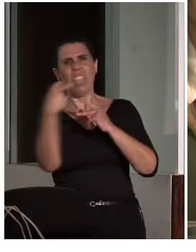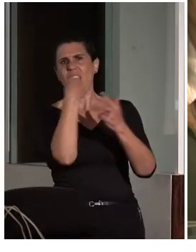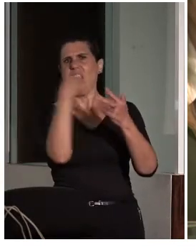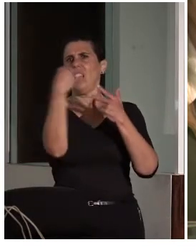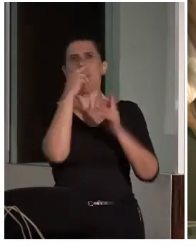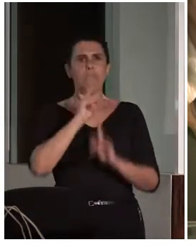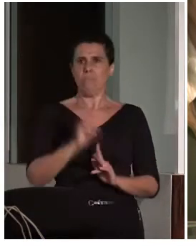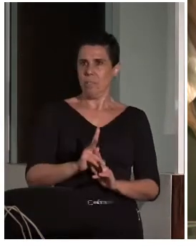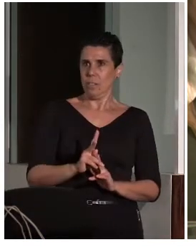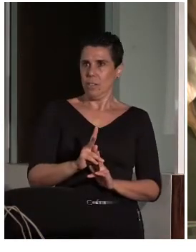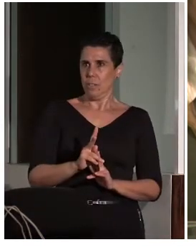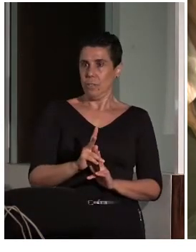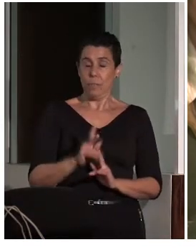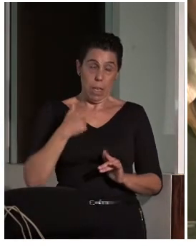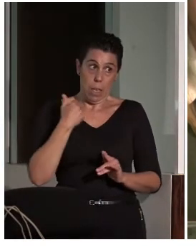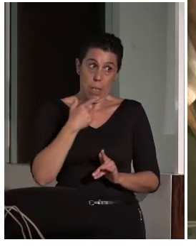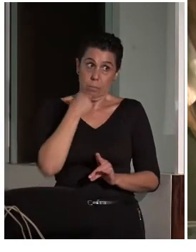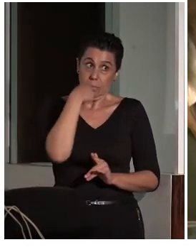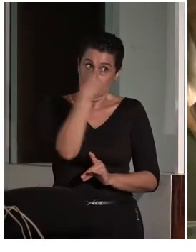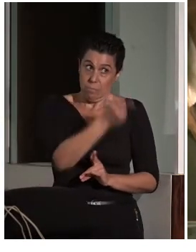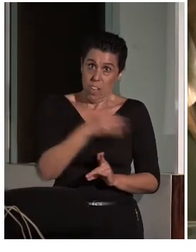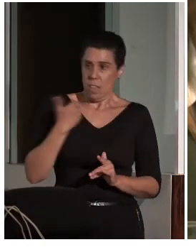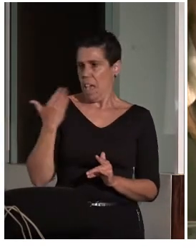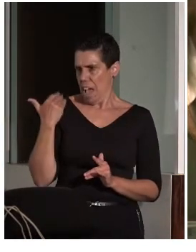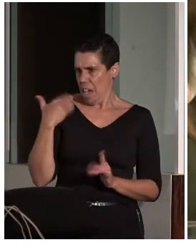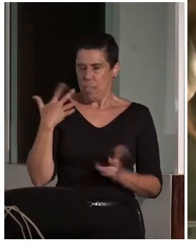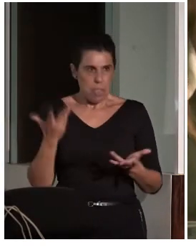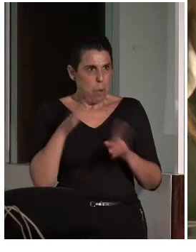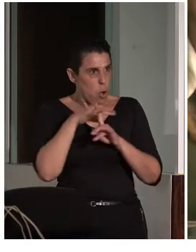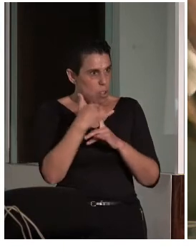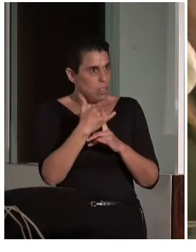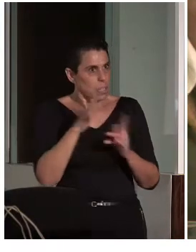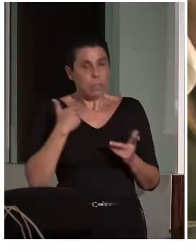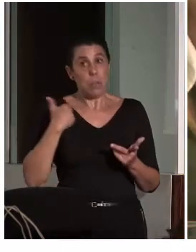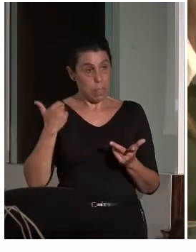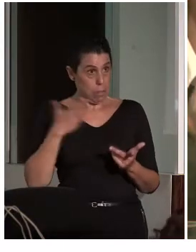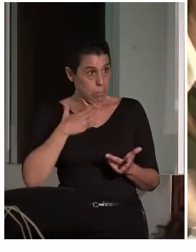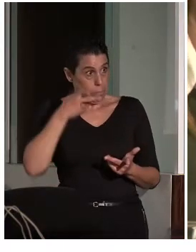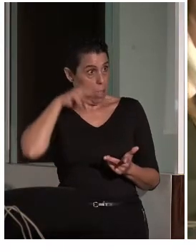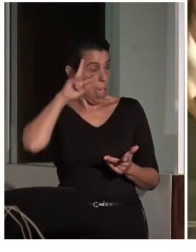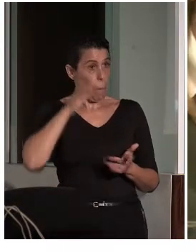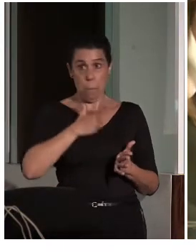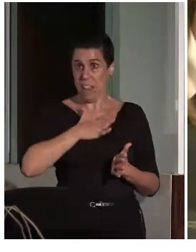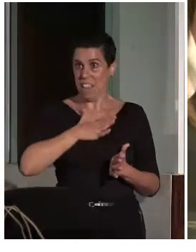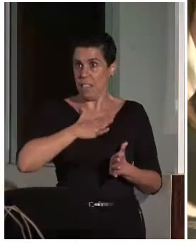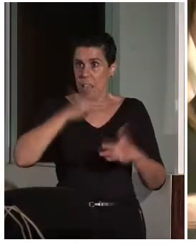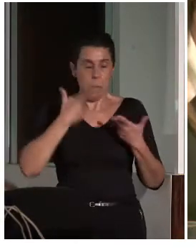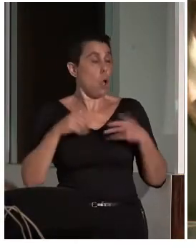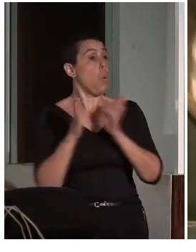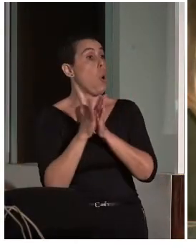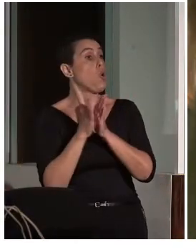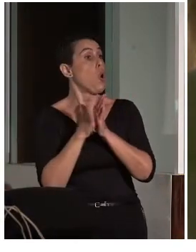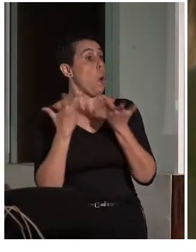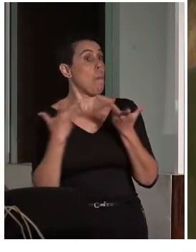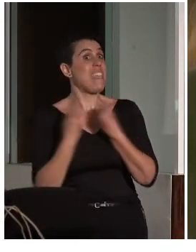Voy a decir algo que me ocurrió no hace mucho en un sitio donde, con unos compañeros, estábamos